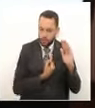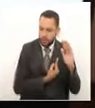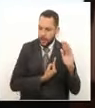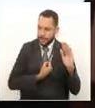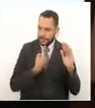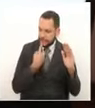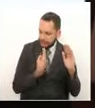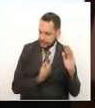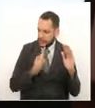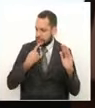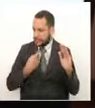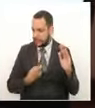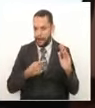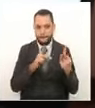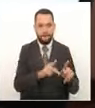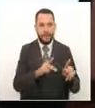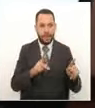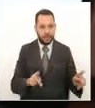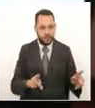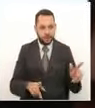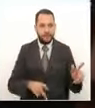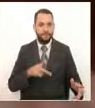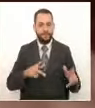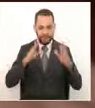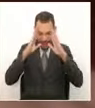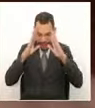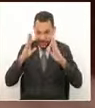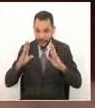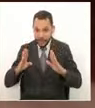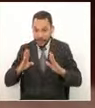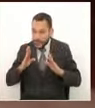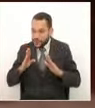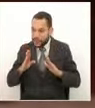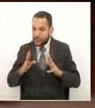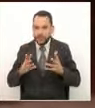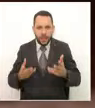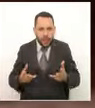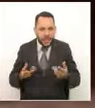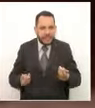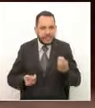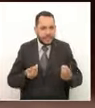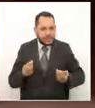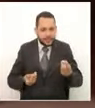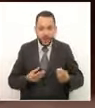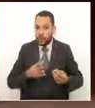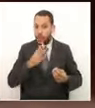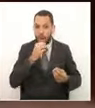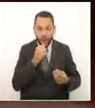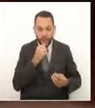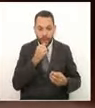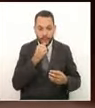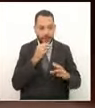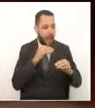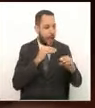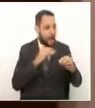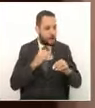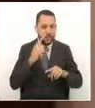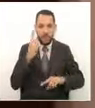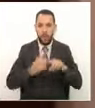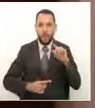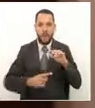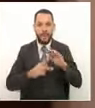considero a todas las personas que vivan solas, que no tengan con quién hablar y más que uno no puede salir.